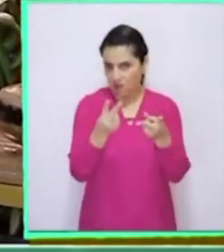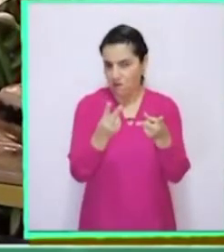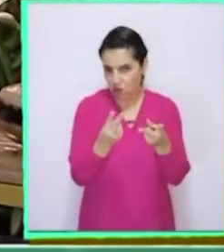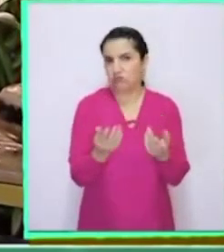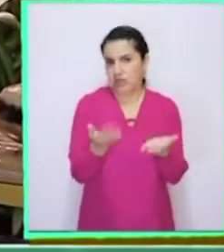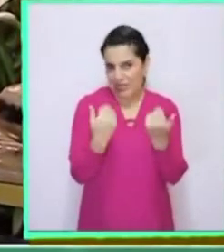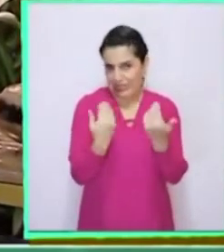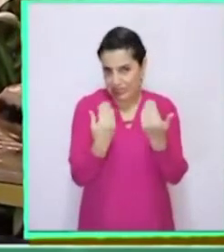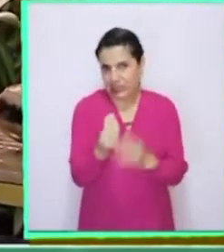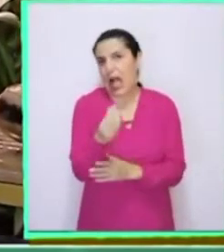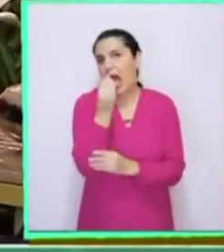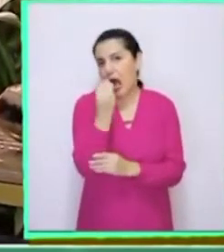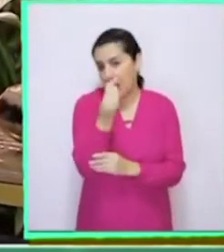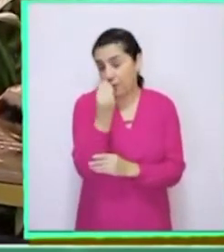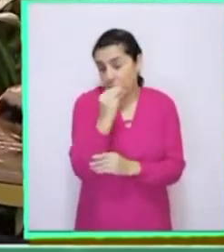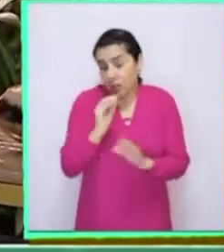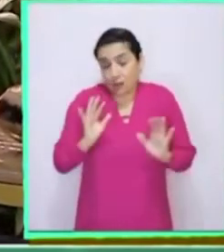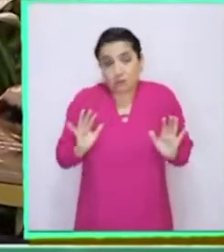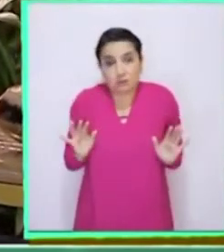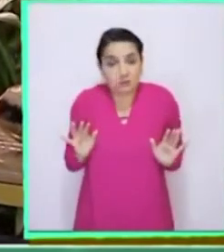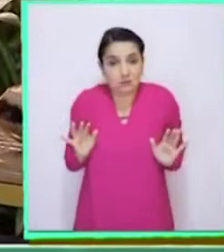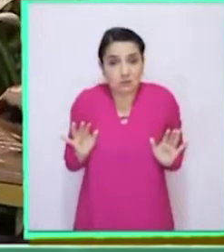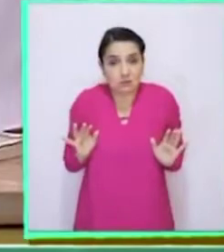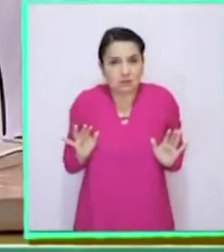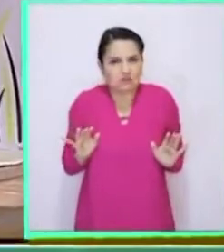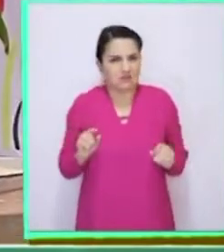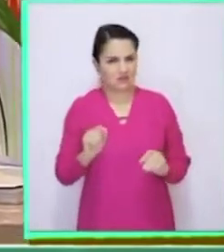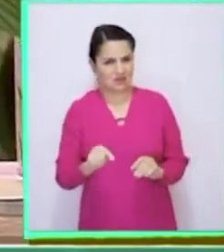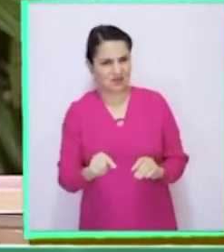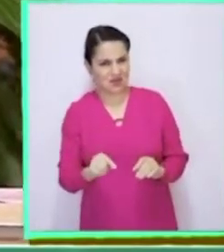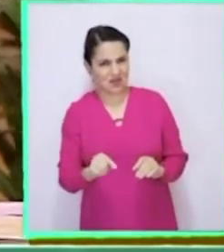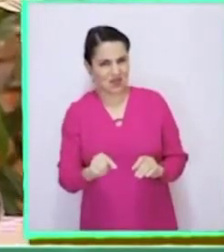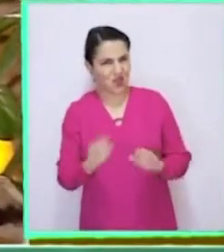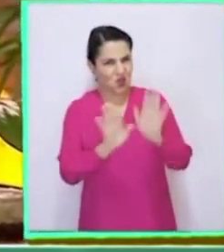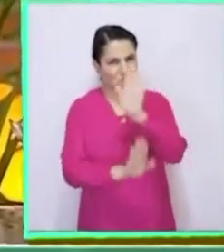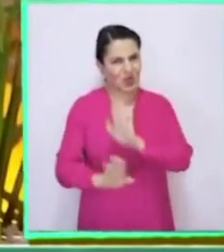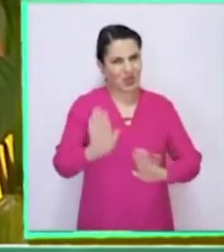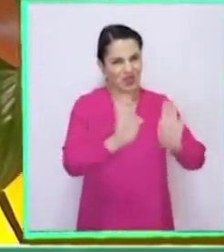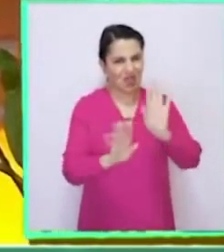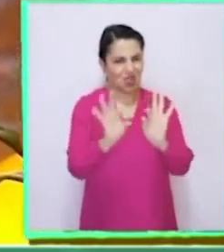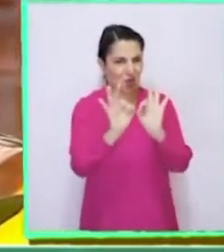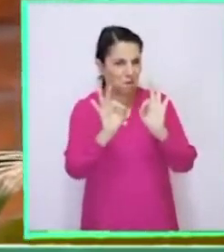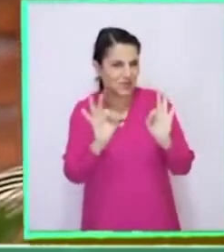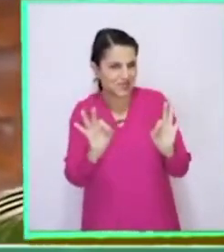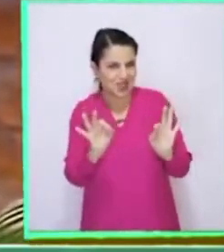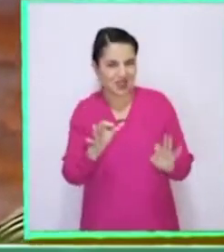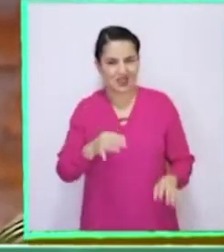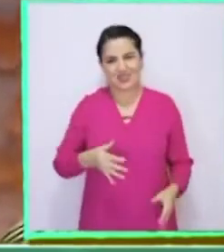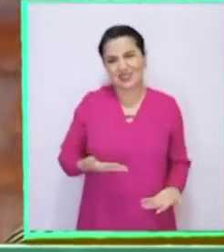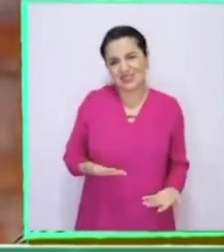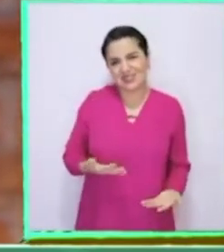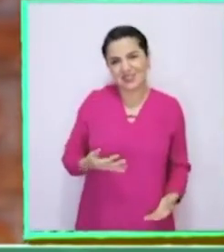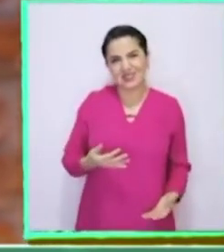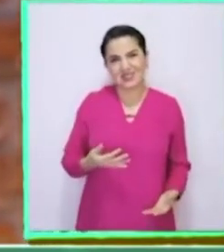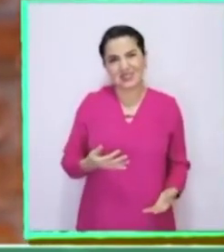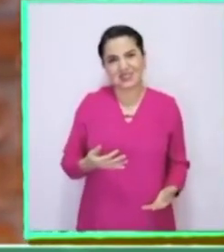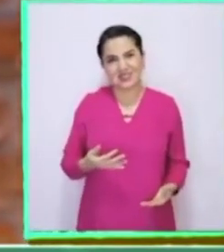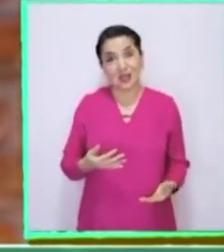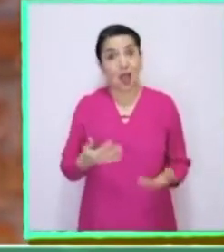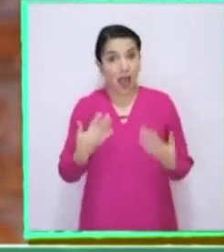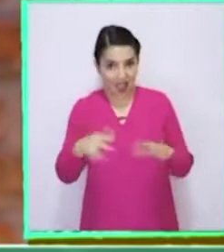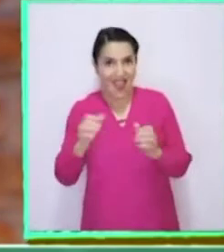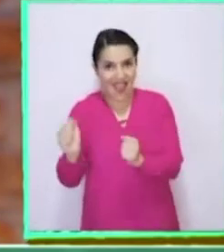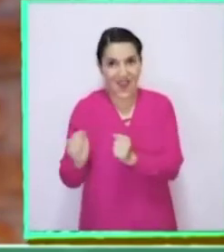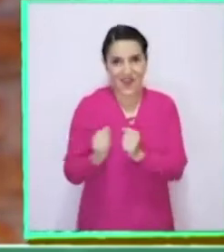por lo mismo tienen que alimentarse de alguna forma. ¿Tendrán otro cuidado especial que tendré que darles? ¿Podemos